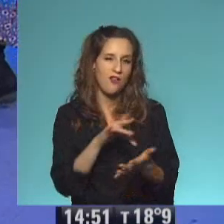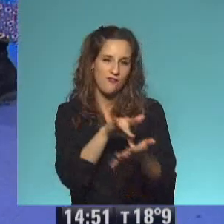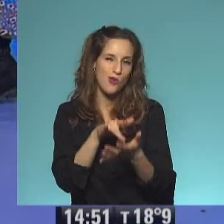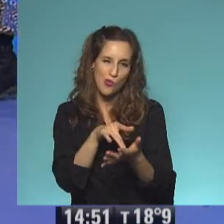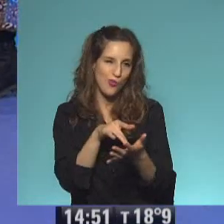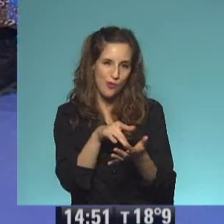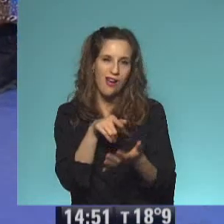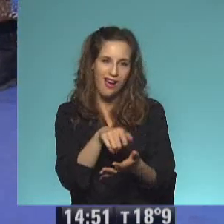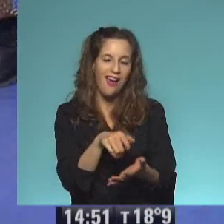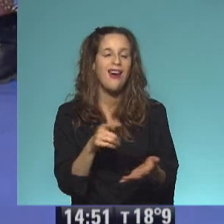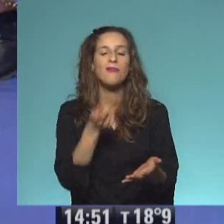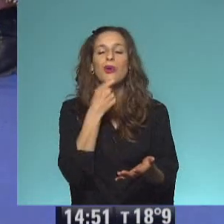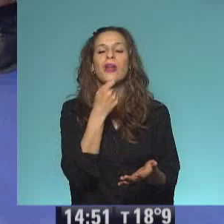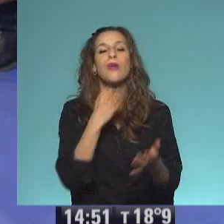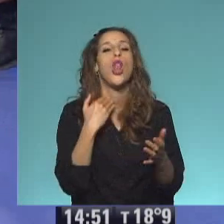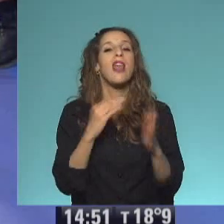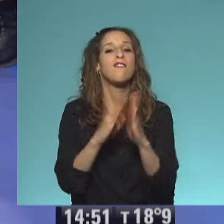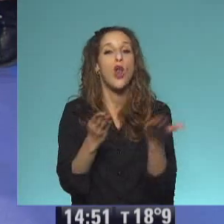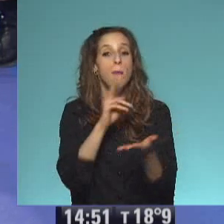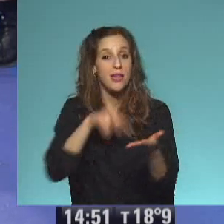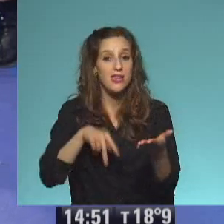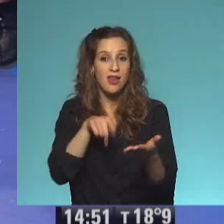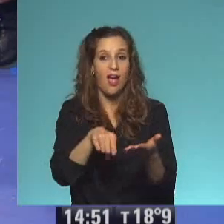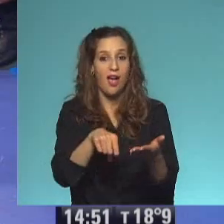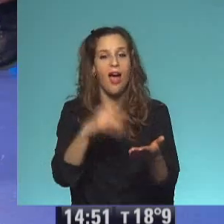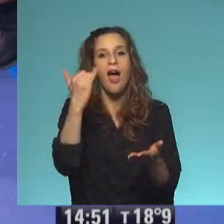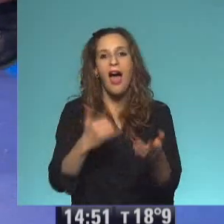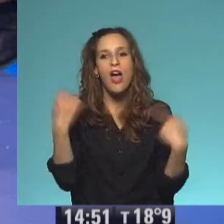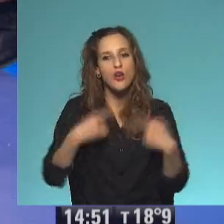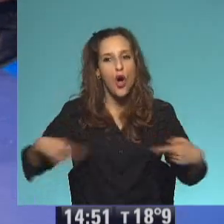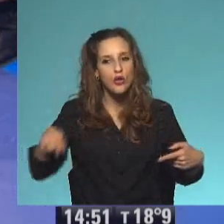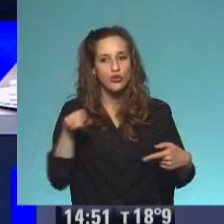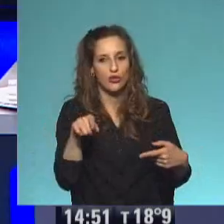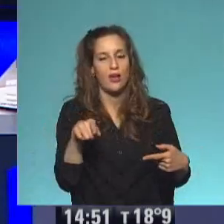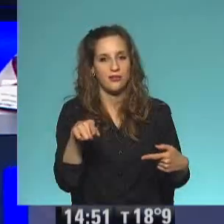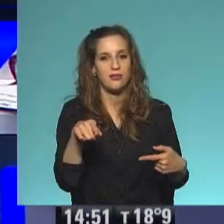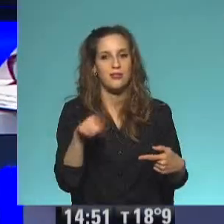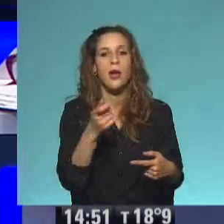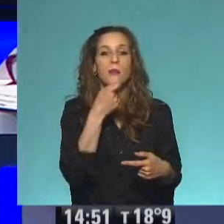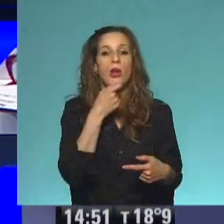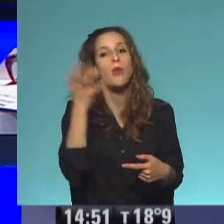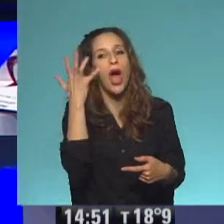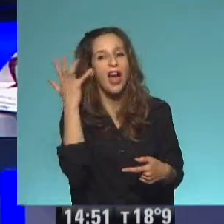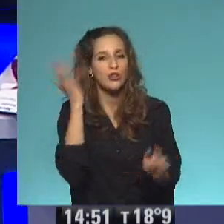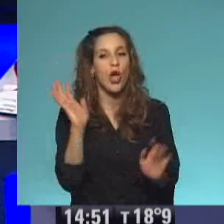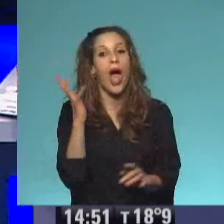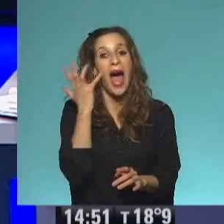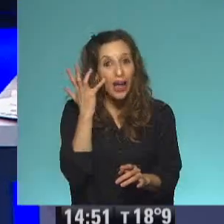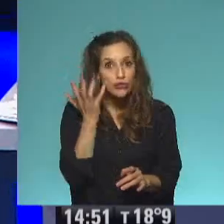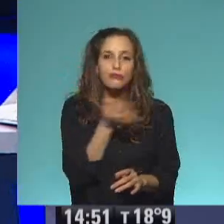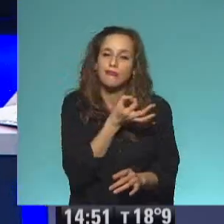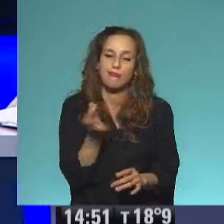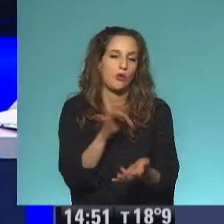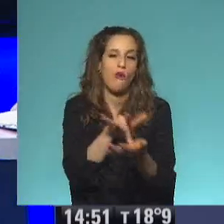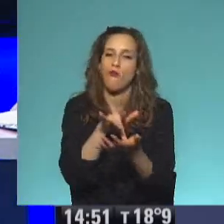nosotros miramos en el libro, en su casa tenía muchas cosas de bruja. Por ejemplo, un gato. Tener gato es de bruja. Ay,